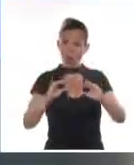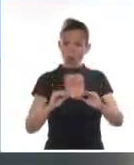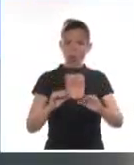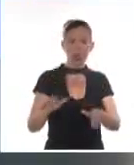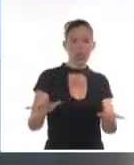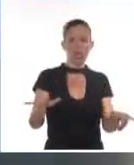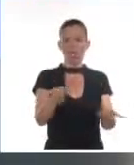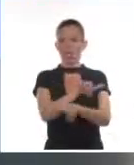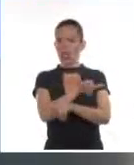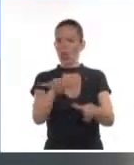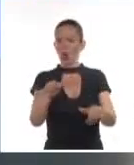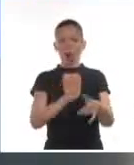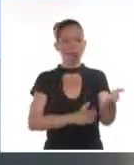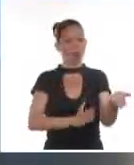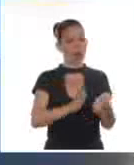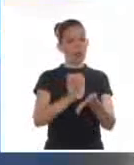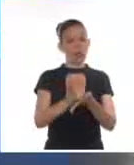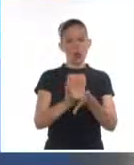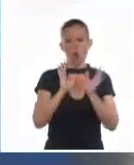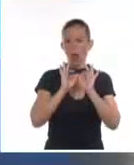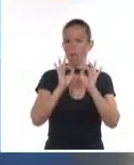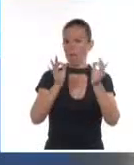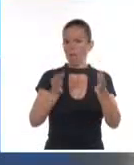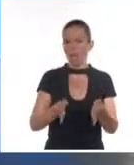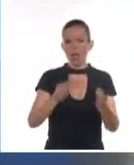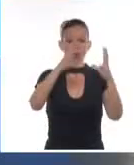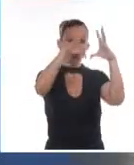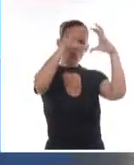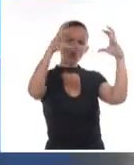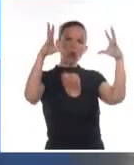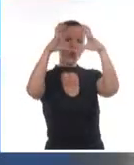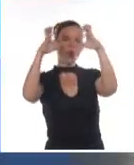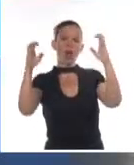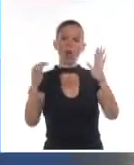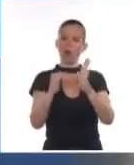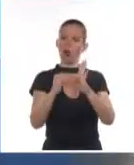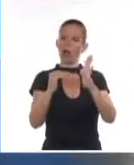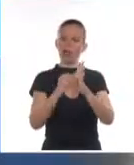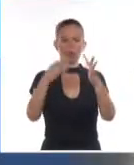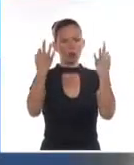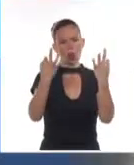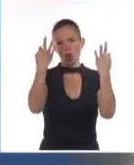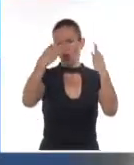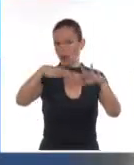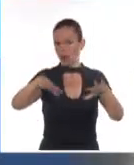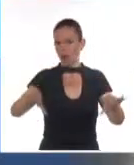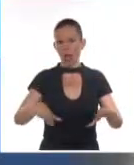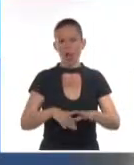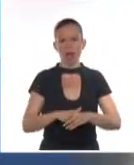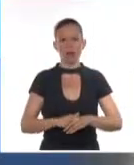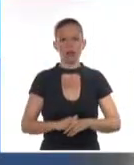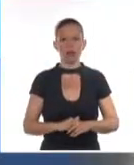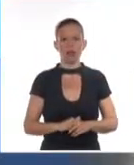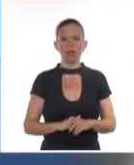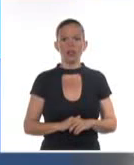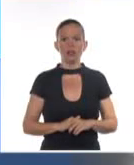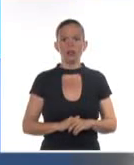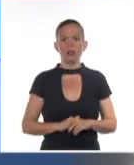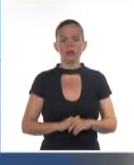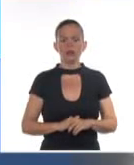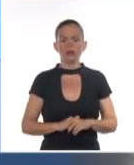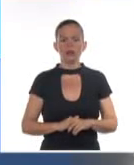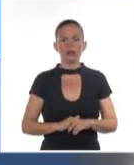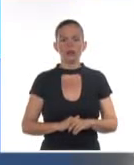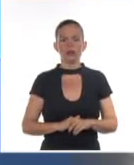país, muy pocas lluvias, solamente nublados parciales durante la tarde en gran parte del país, llegará a nublarse en algún punto de la costa norte de la